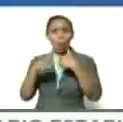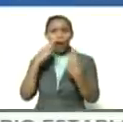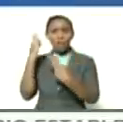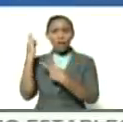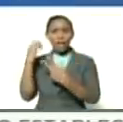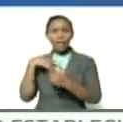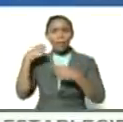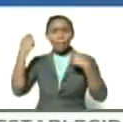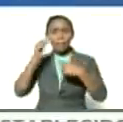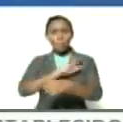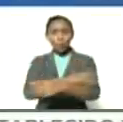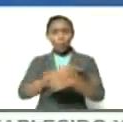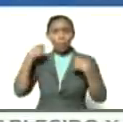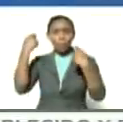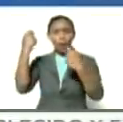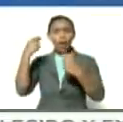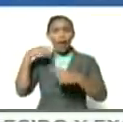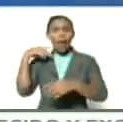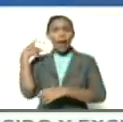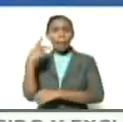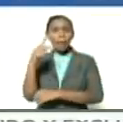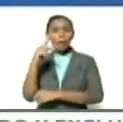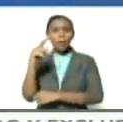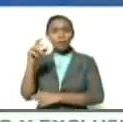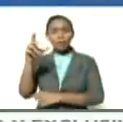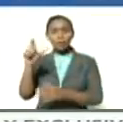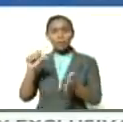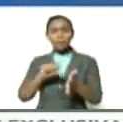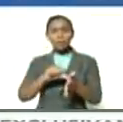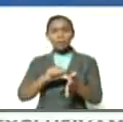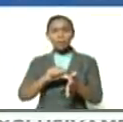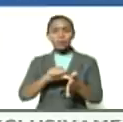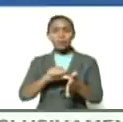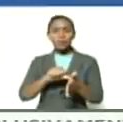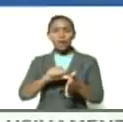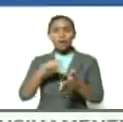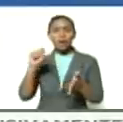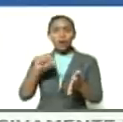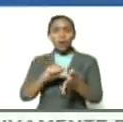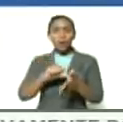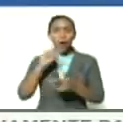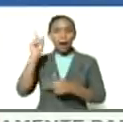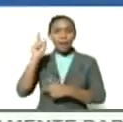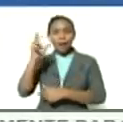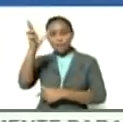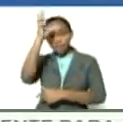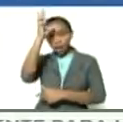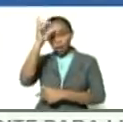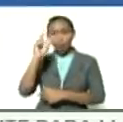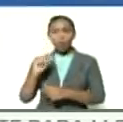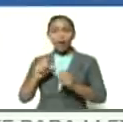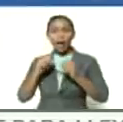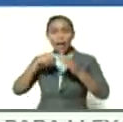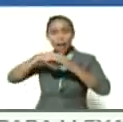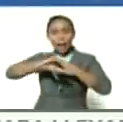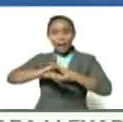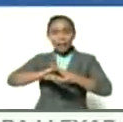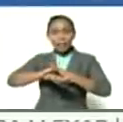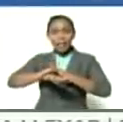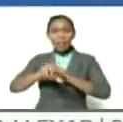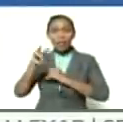este poder popular en la parroquia Coro allá en Coro ahí están mis raíces de los maduros